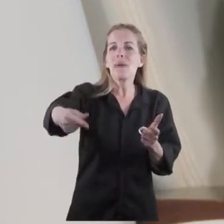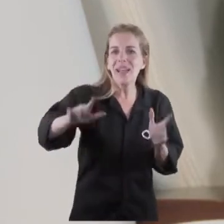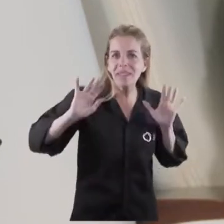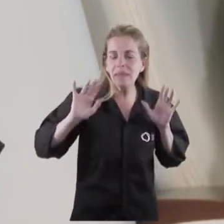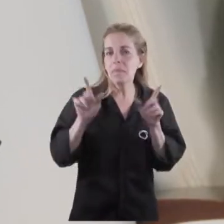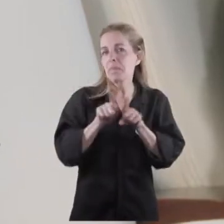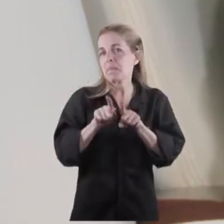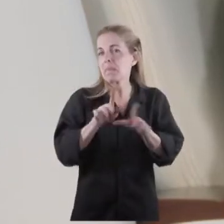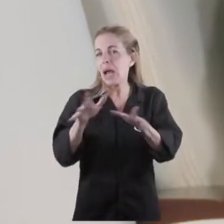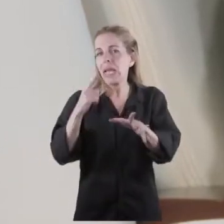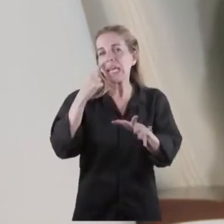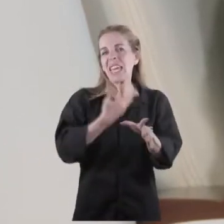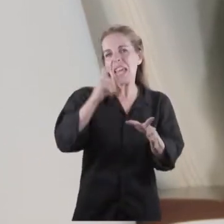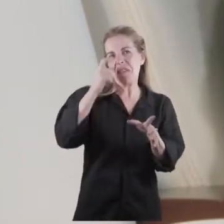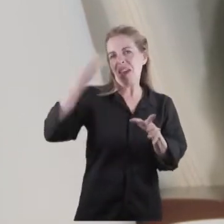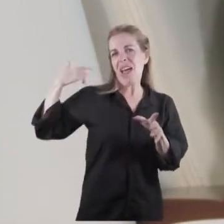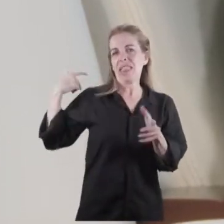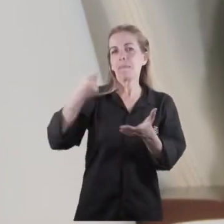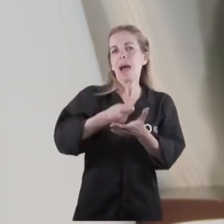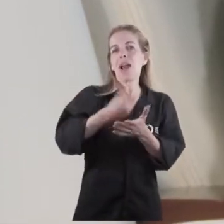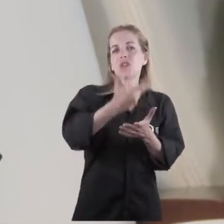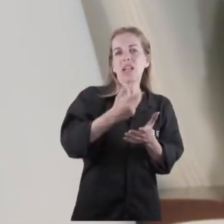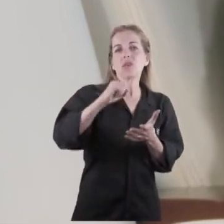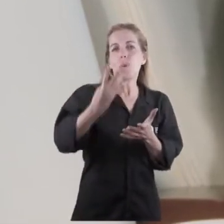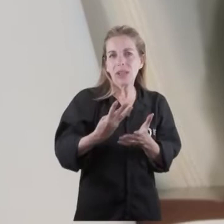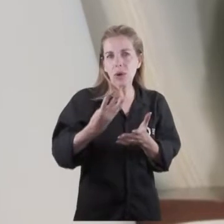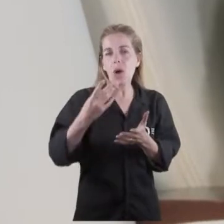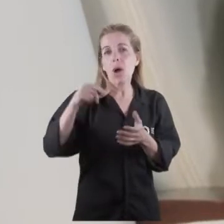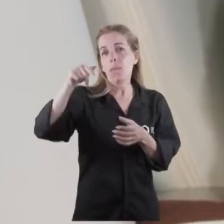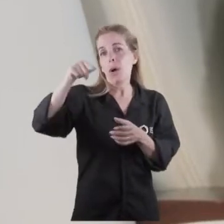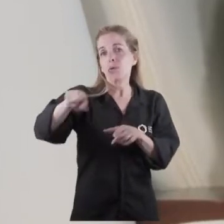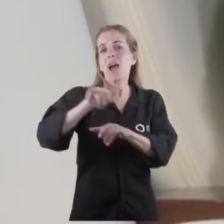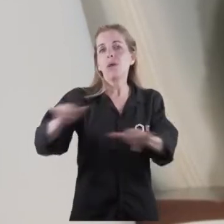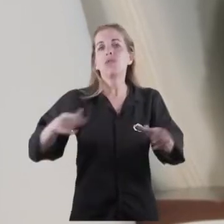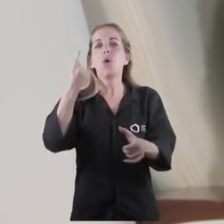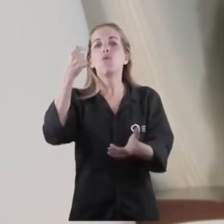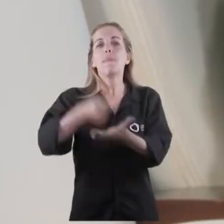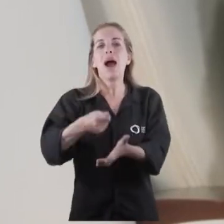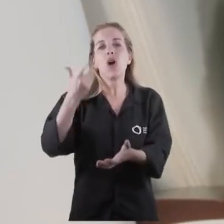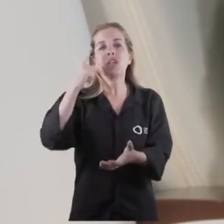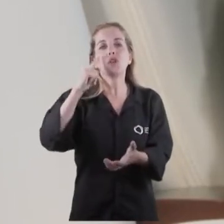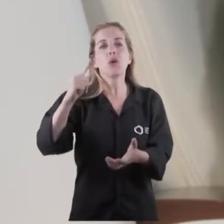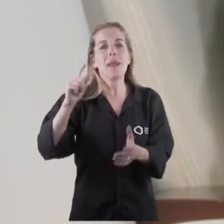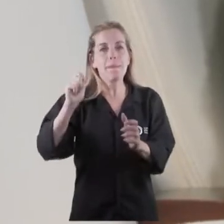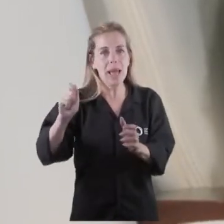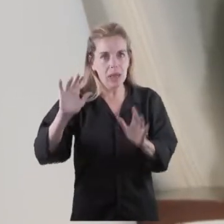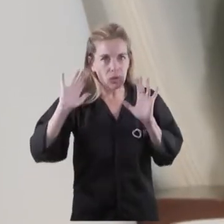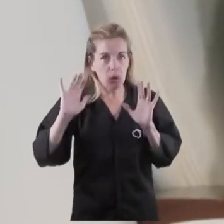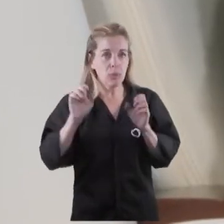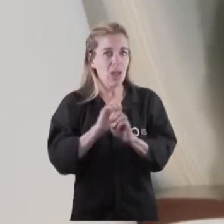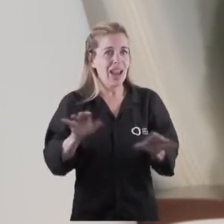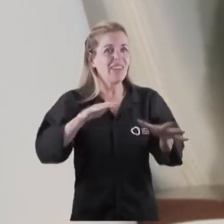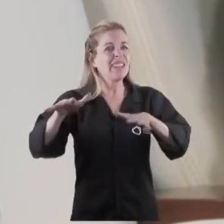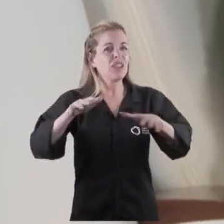parecido al IFE, que fue 3 meses, si no me equivoco, o 4? ¿Hay posibilidad de estudiarlo? Porque esta situación es grave, muchas diferencias. Esta gente gana 1.800